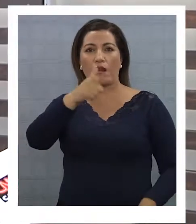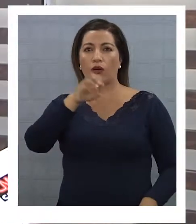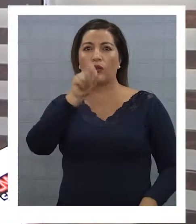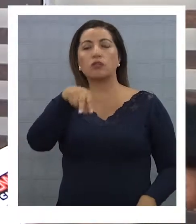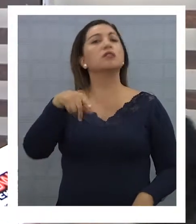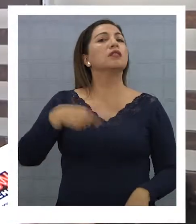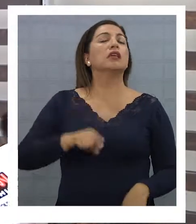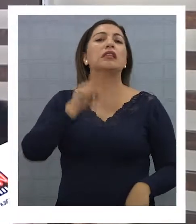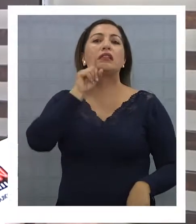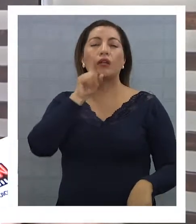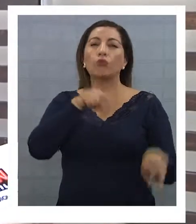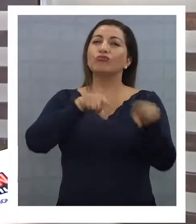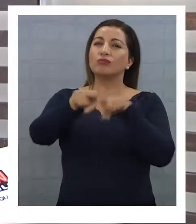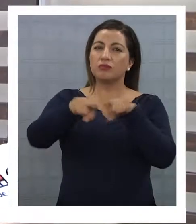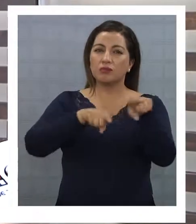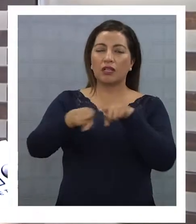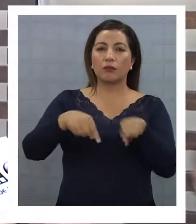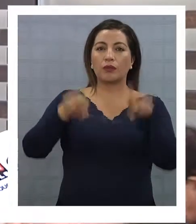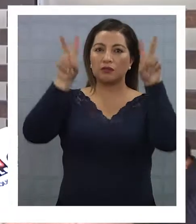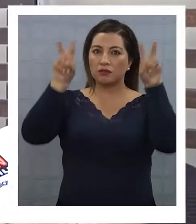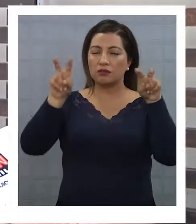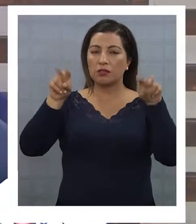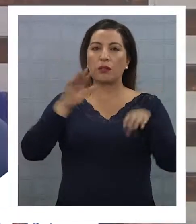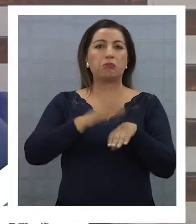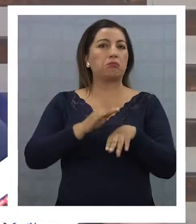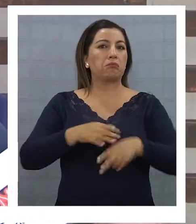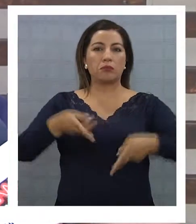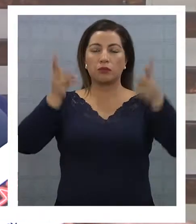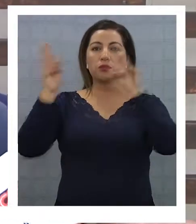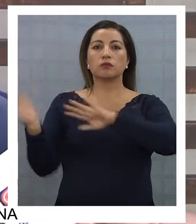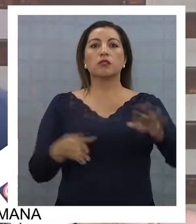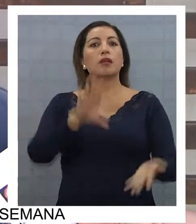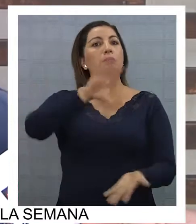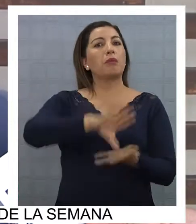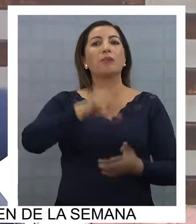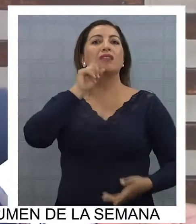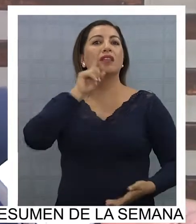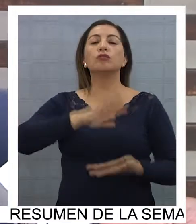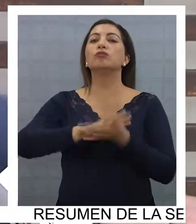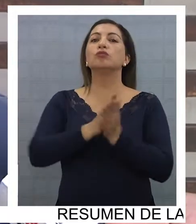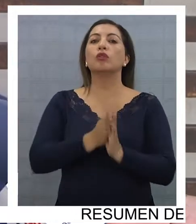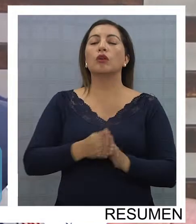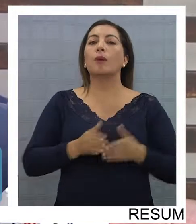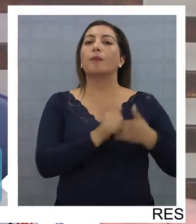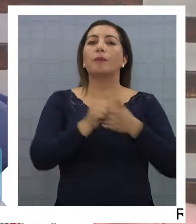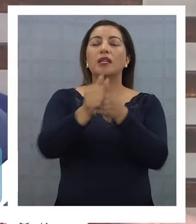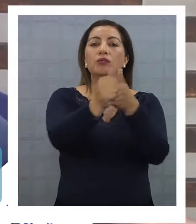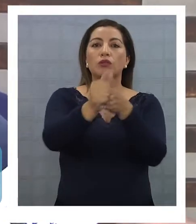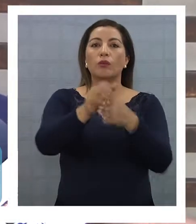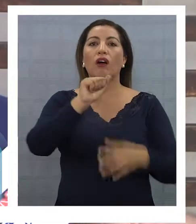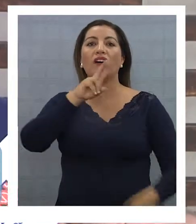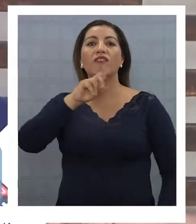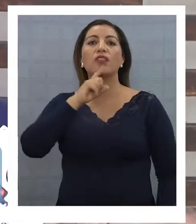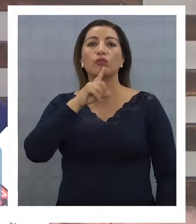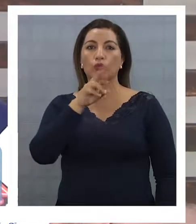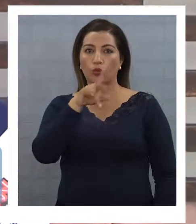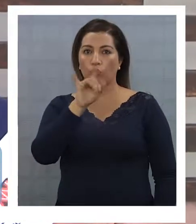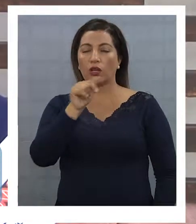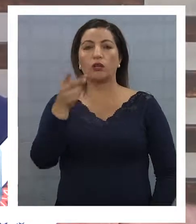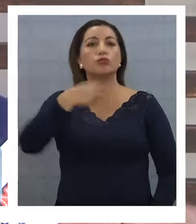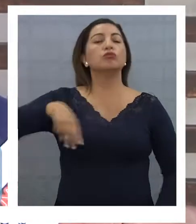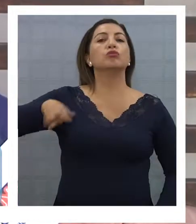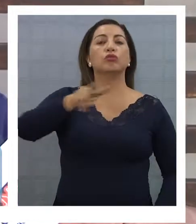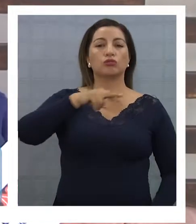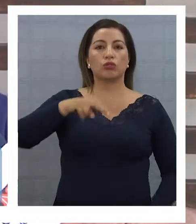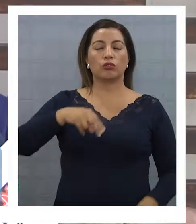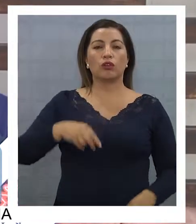en trámite ese tema de poder otorgar los permisos. El país tiene todas las condiciones para el turismo de aventura, pero aún los tour operadores tenemos que ponernos a